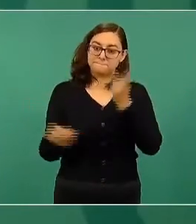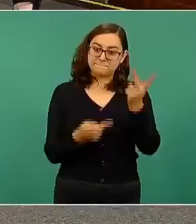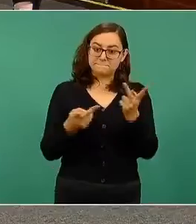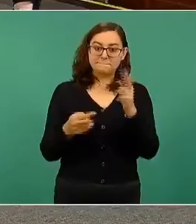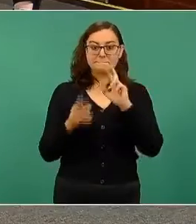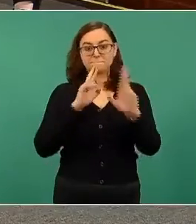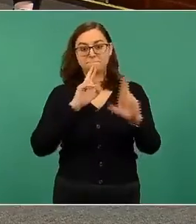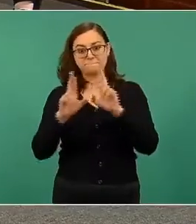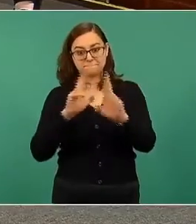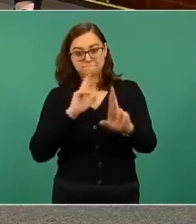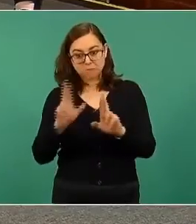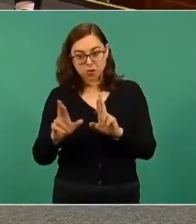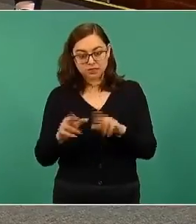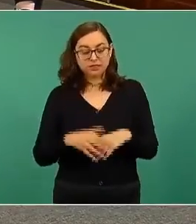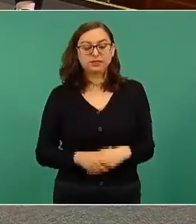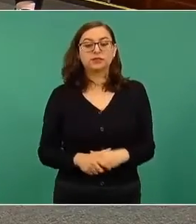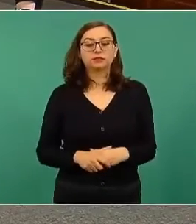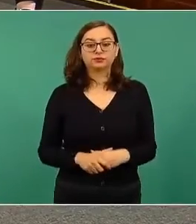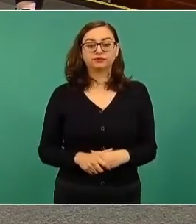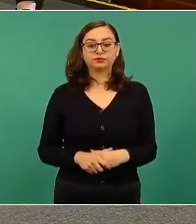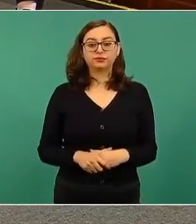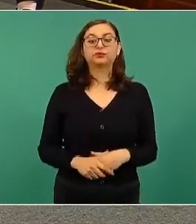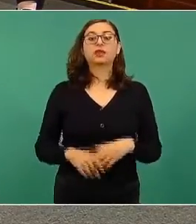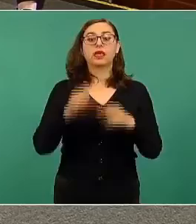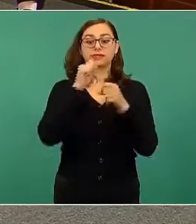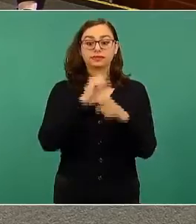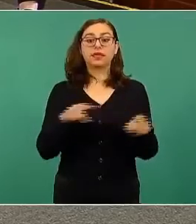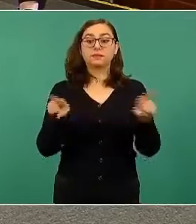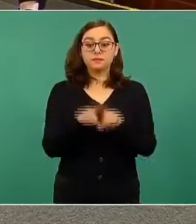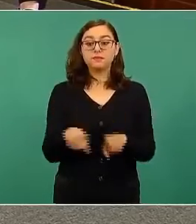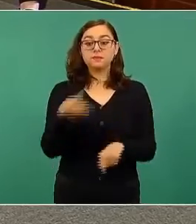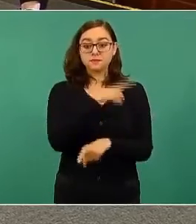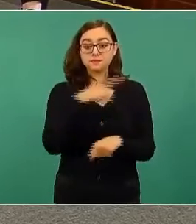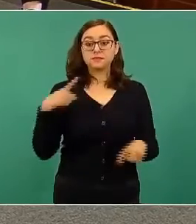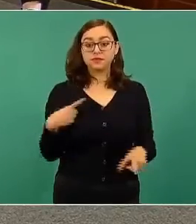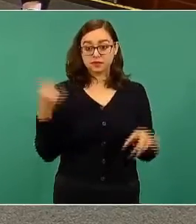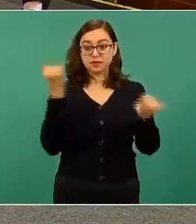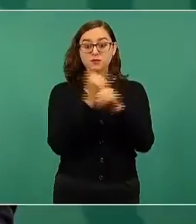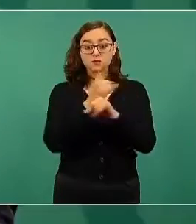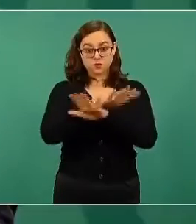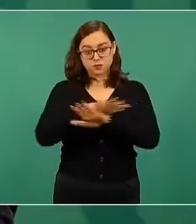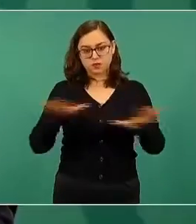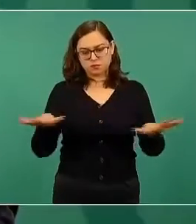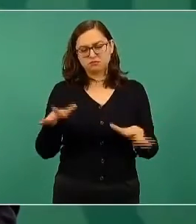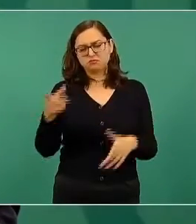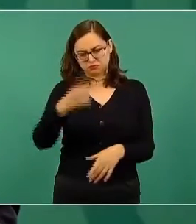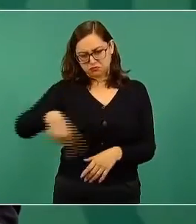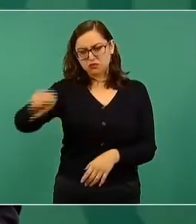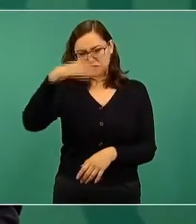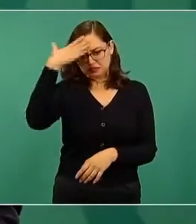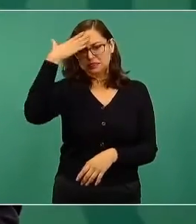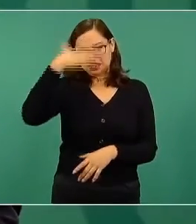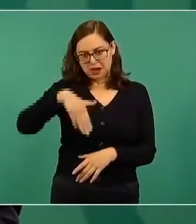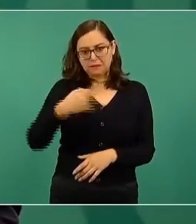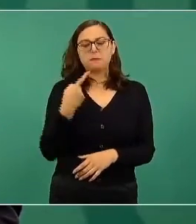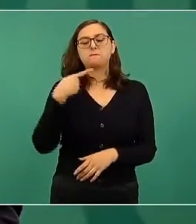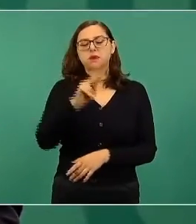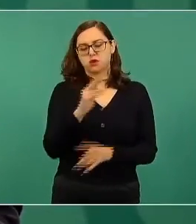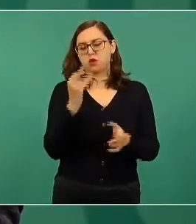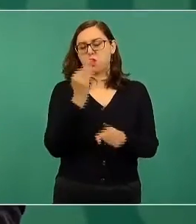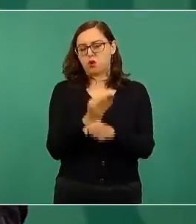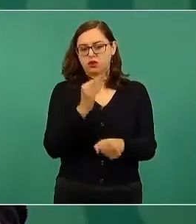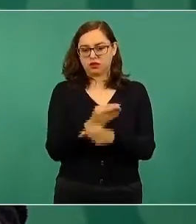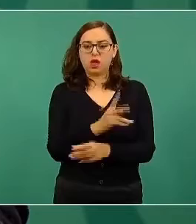informarles. Ya se sabe, pero no está de más repetirlo. Mañana vamos a